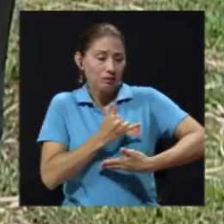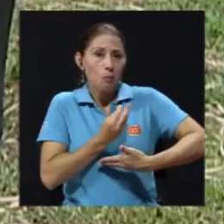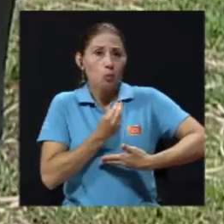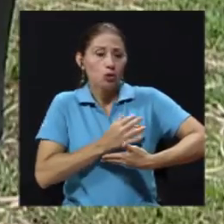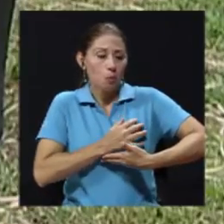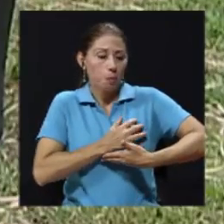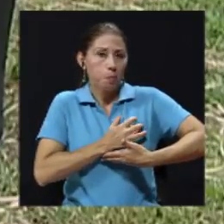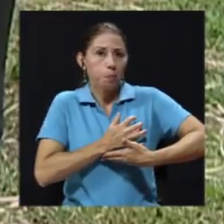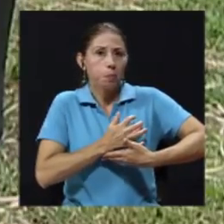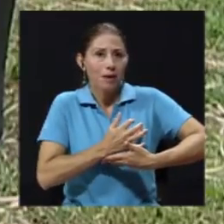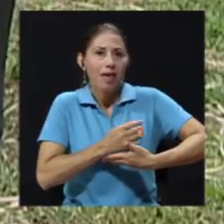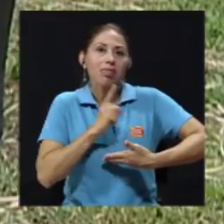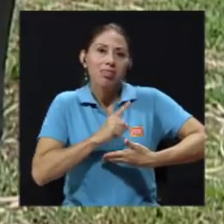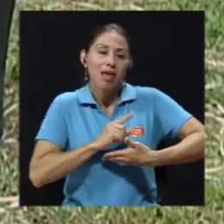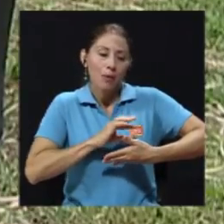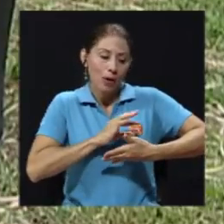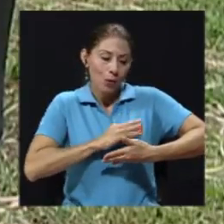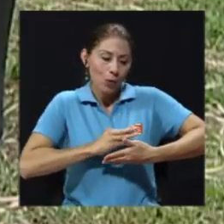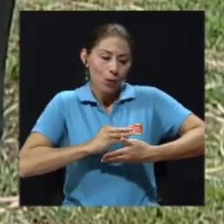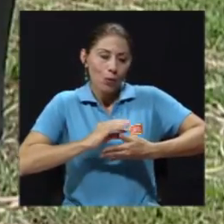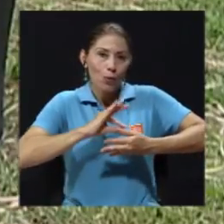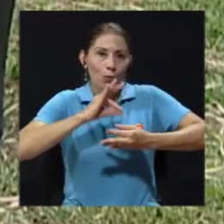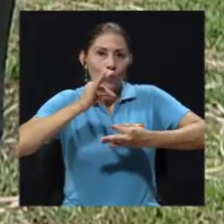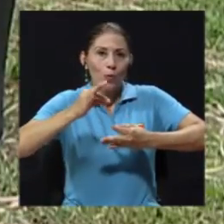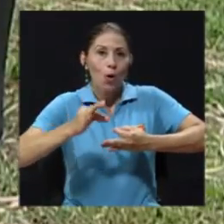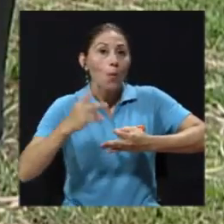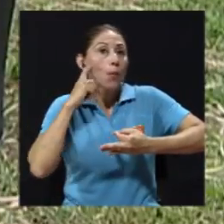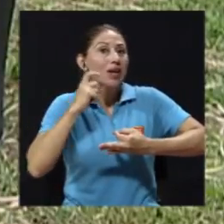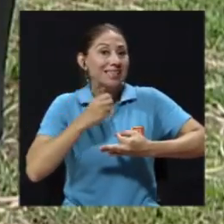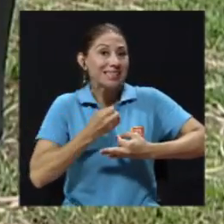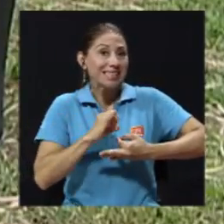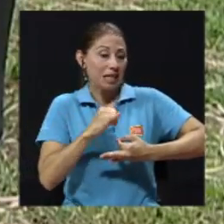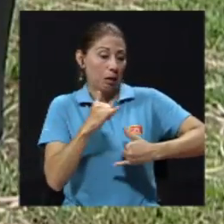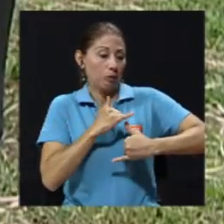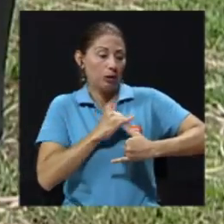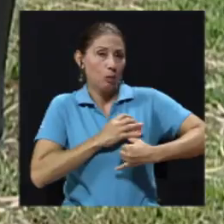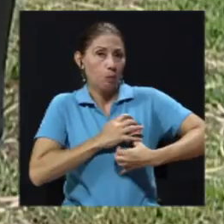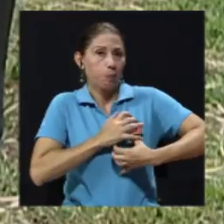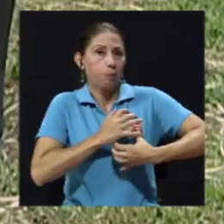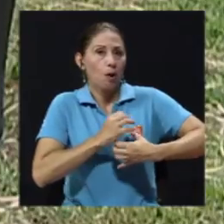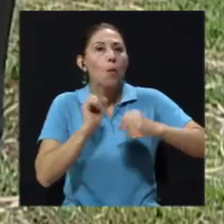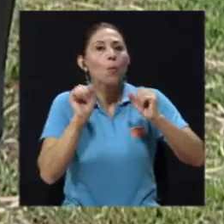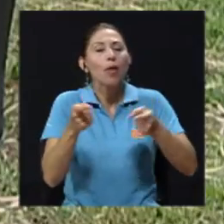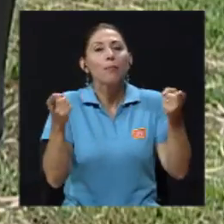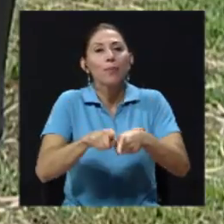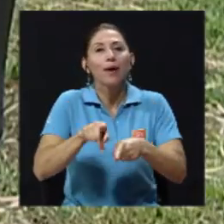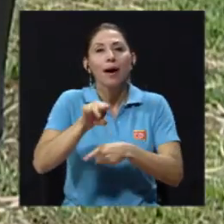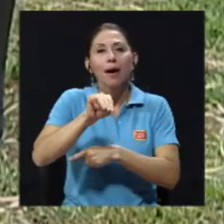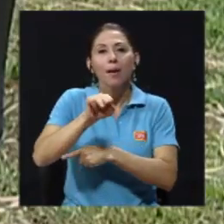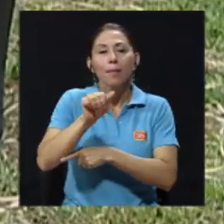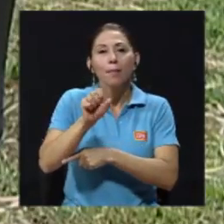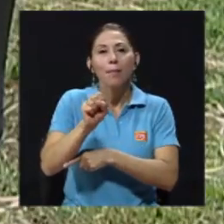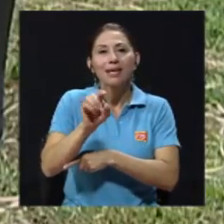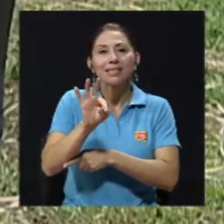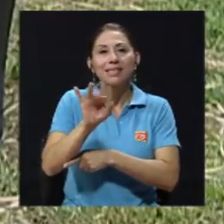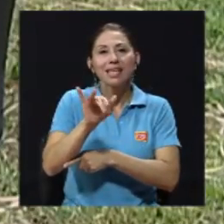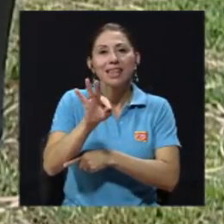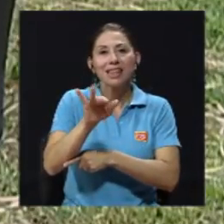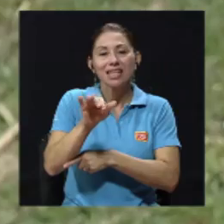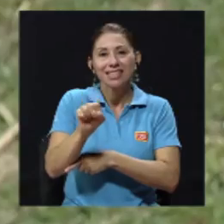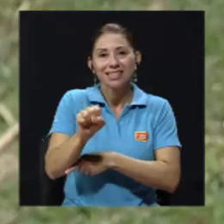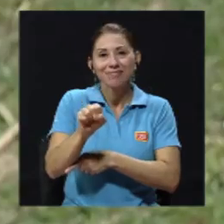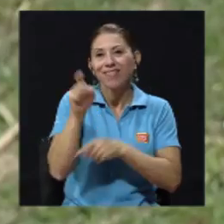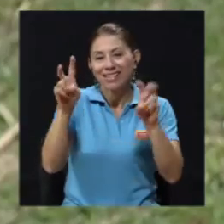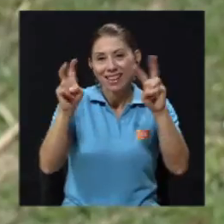bien vienen las consecuencias, que es una congestión mamaria o una mastitis, que ya es tema de otro programa.